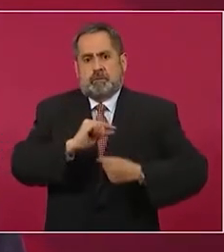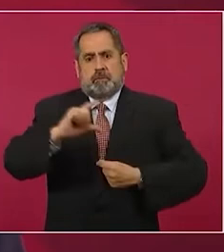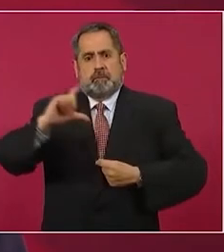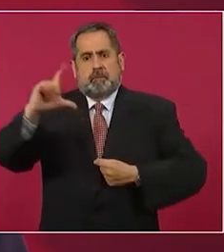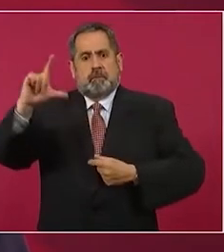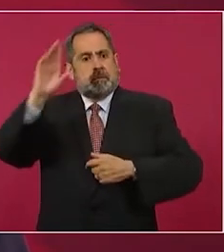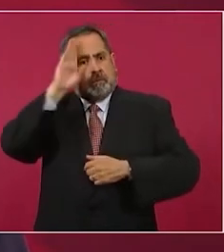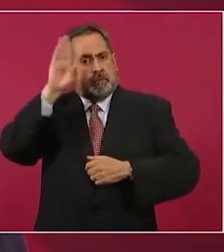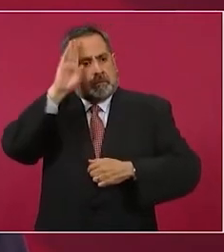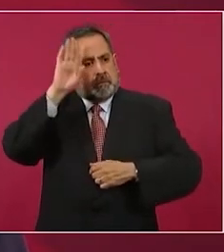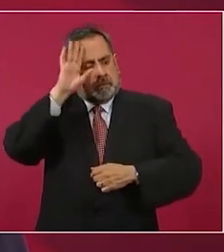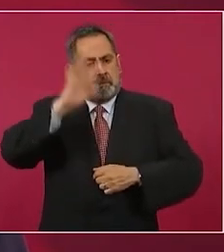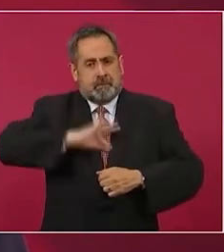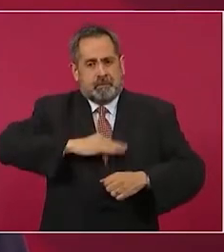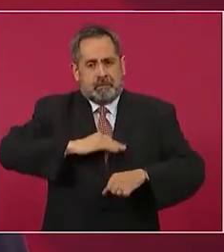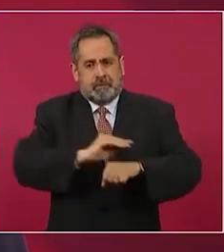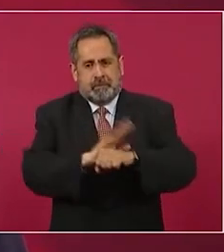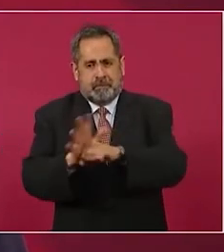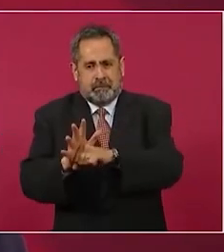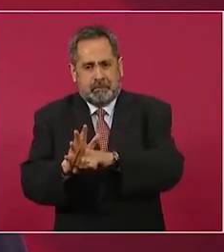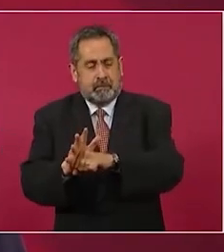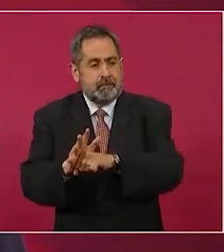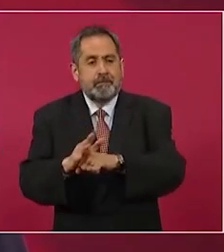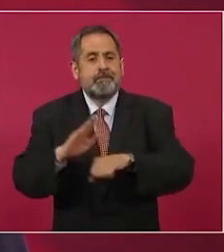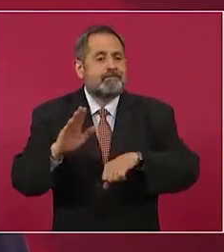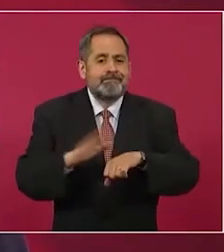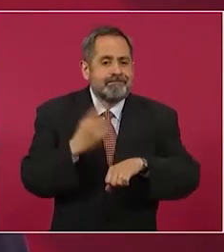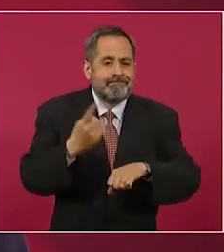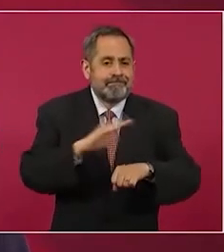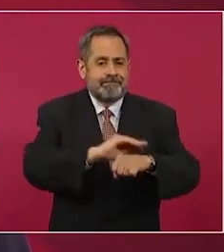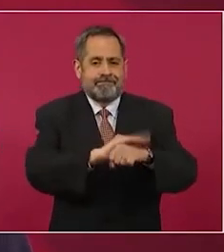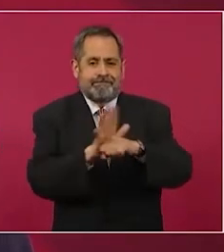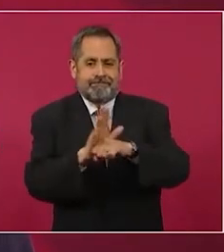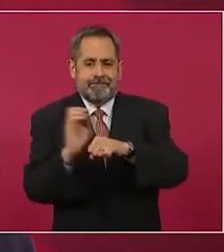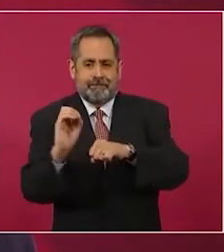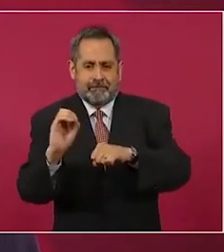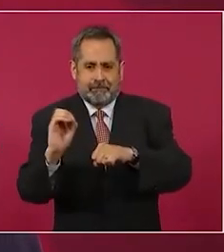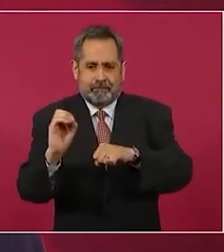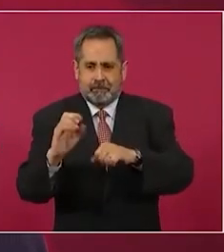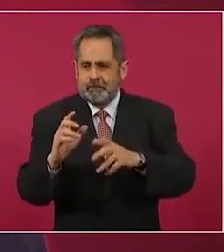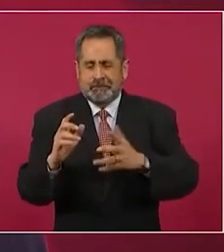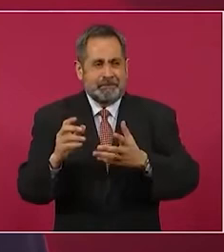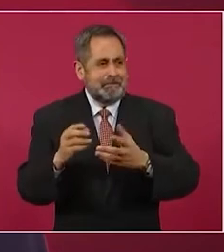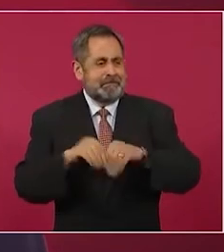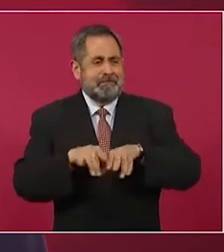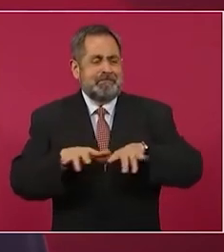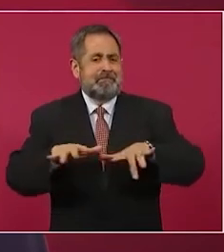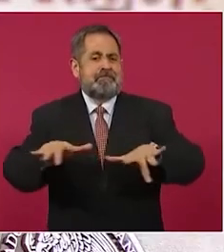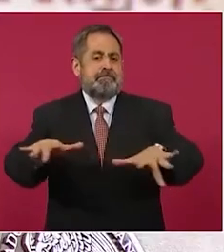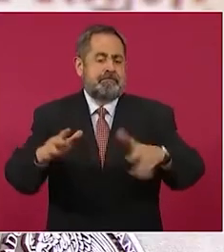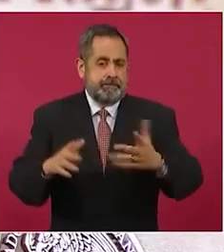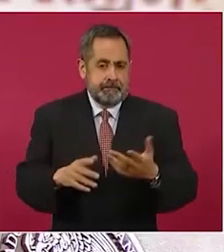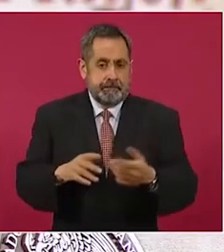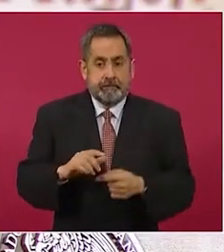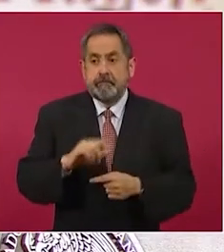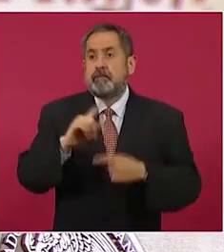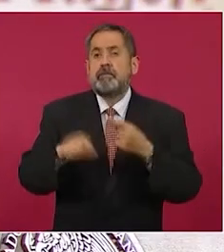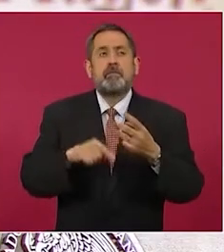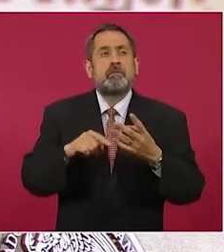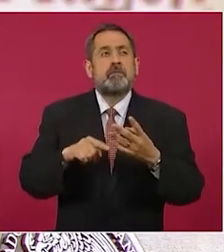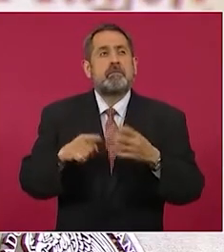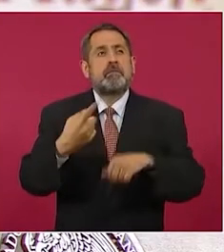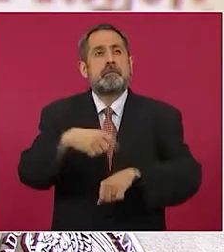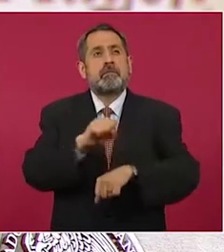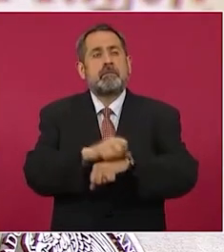esto debido a la presencia de la variante Omicron como la preponderante en México, sin embargo, en la semana epidémica número